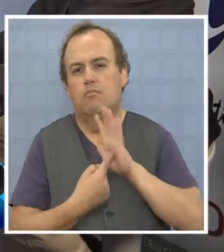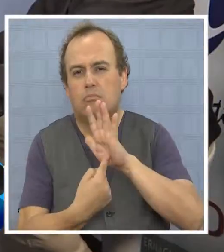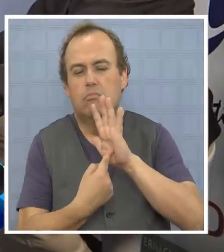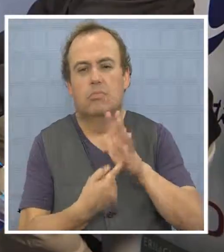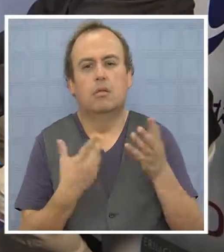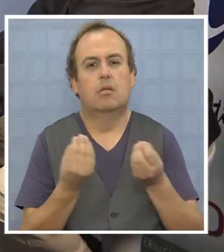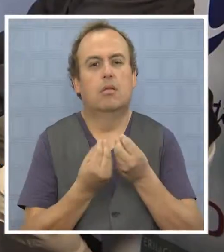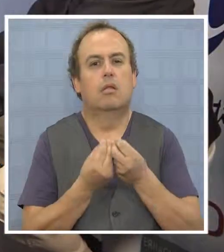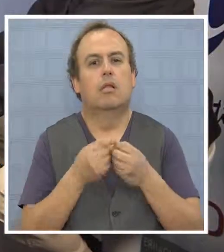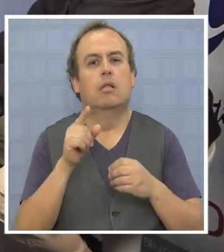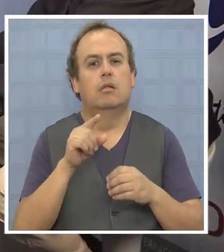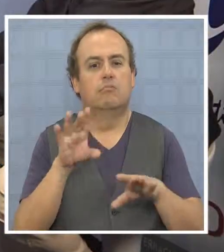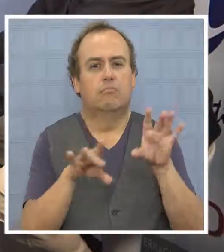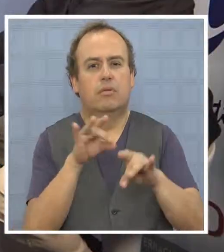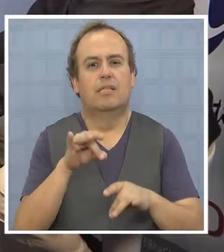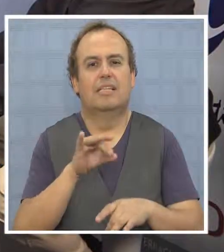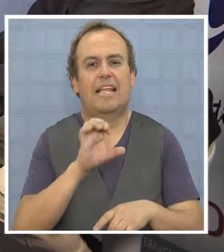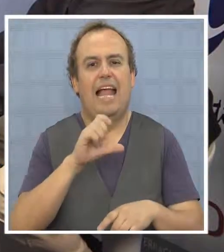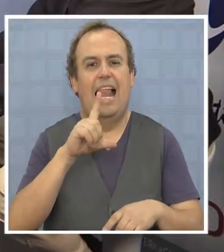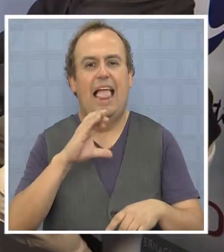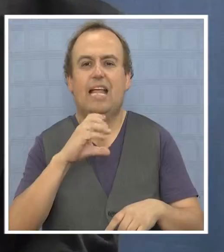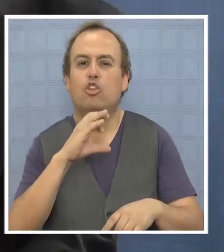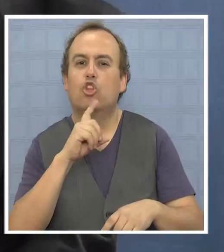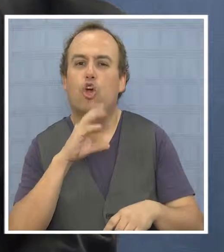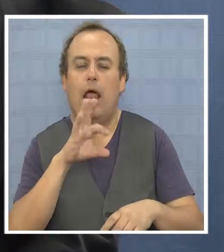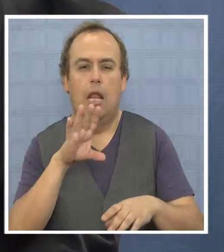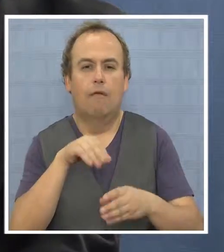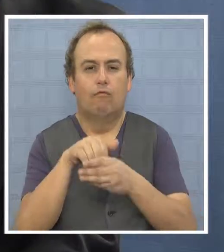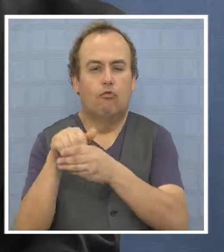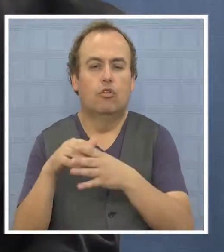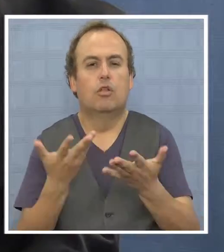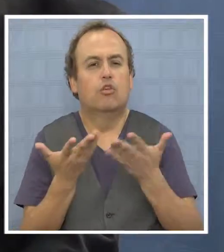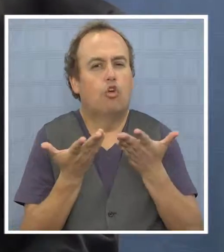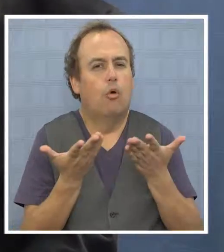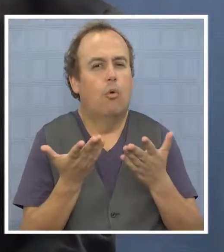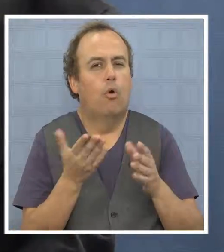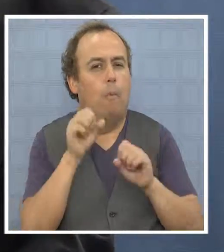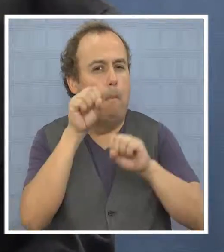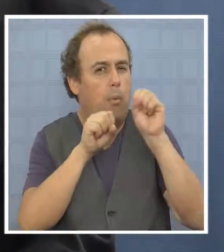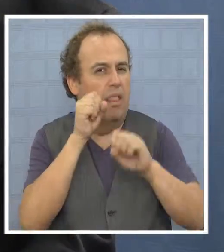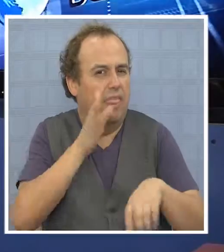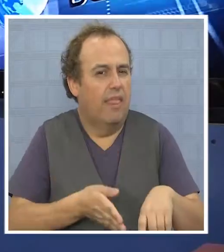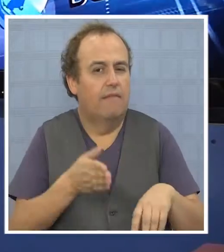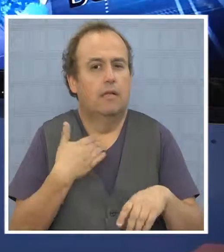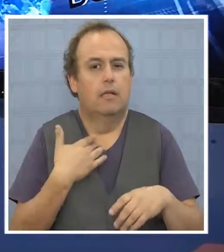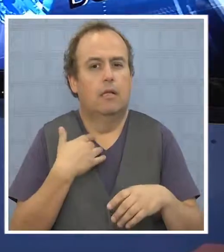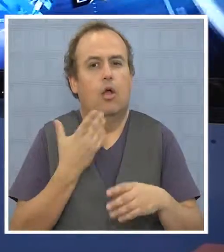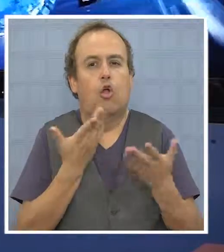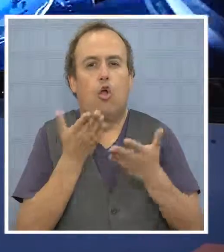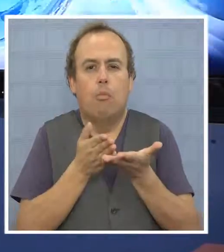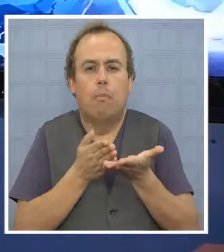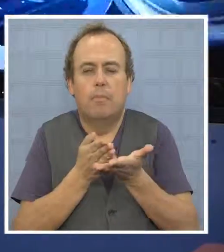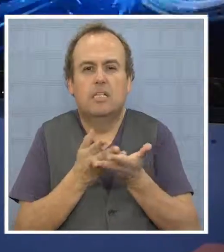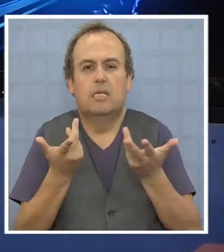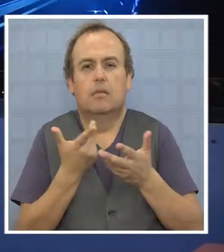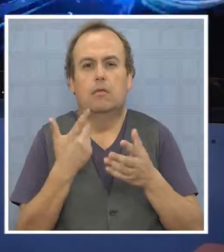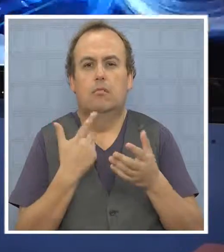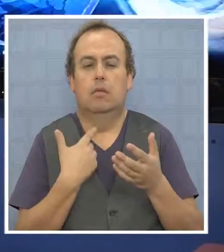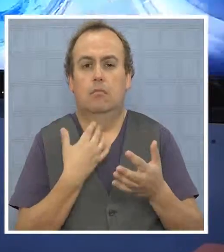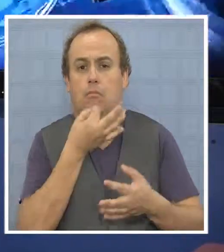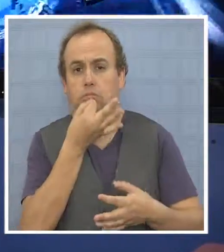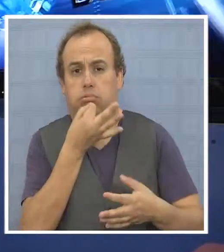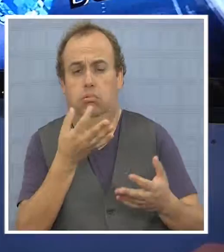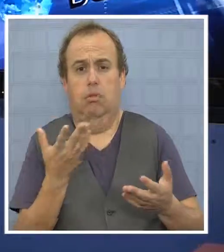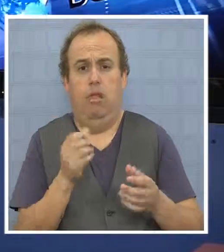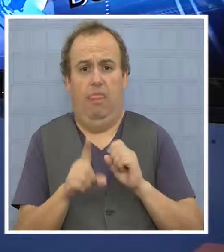dentro de los temas que se discutió estaba el sistema electoral. O sea, ustedes están disponibles a cambiarlo. Una política tiene que ser también realista, defender tus principios, tus